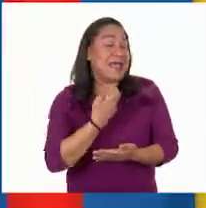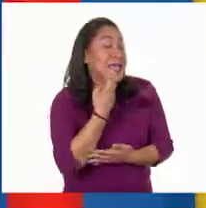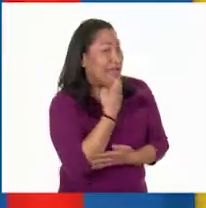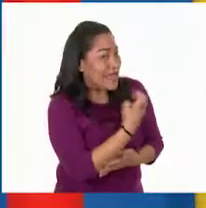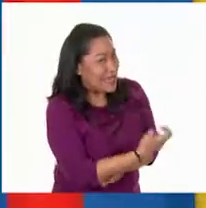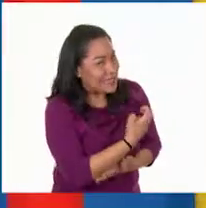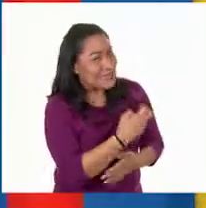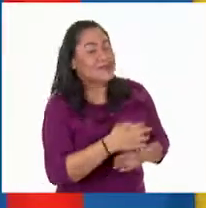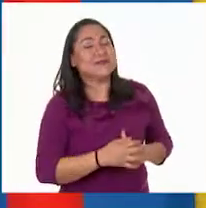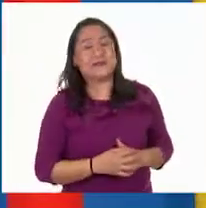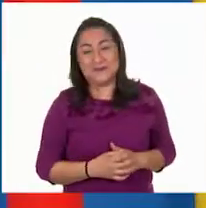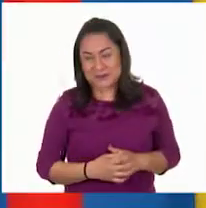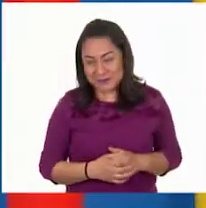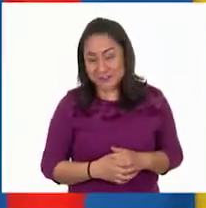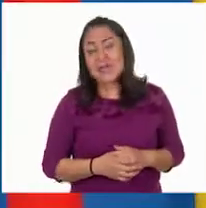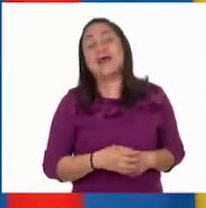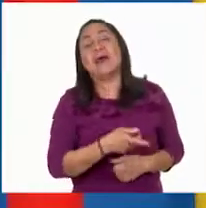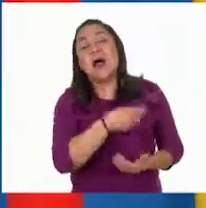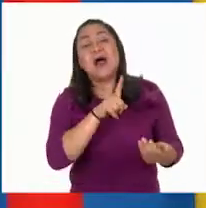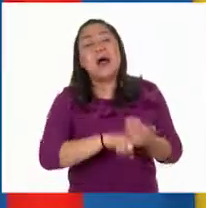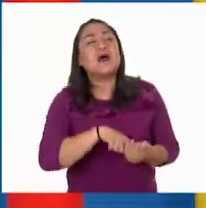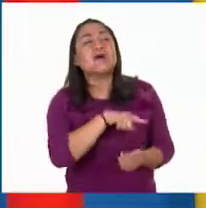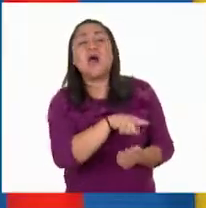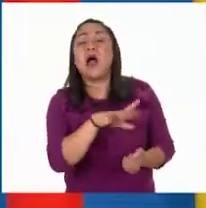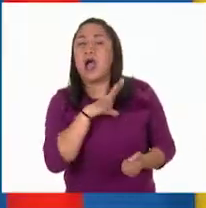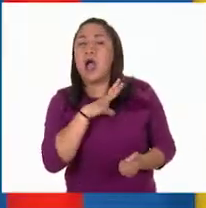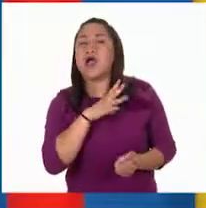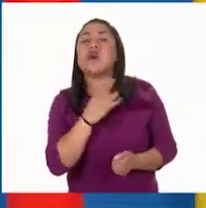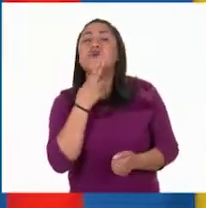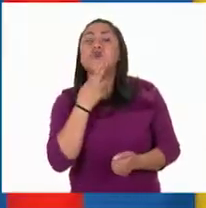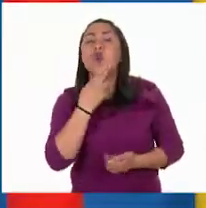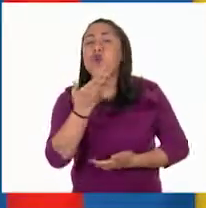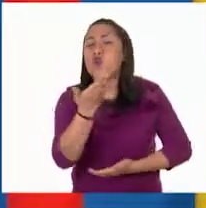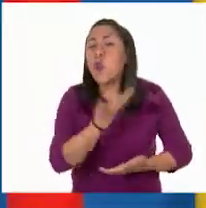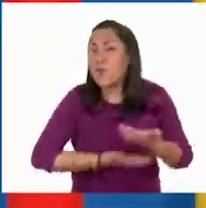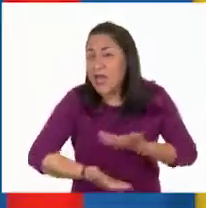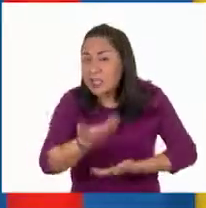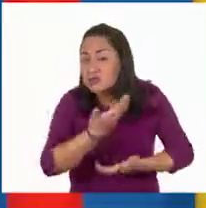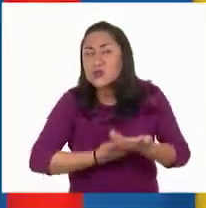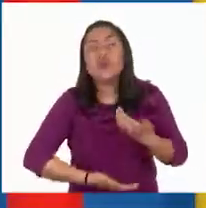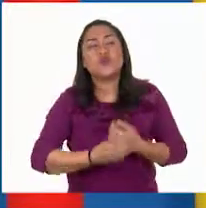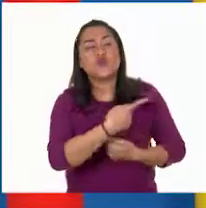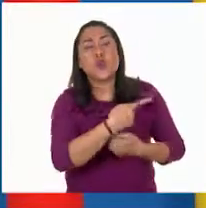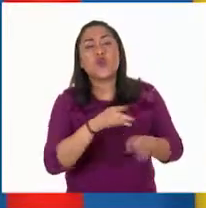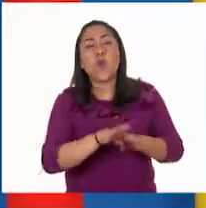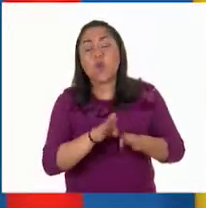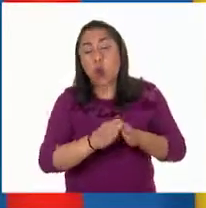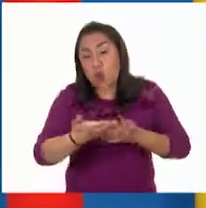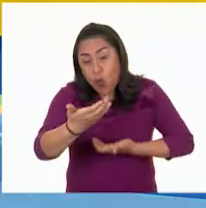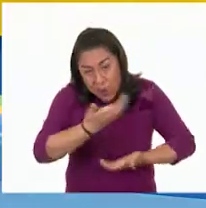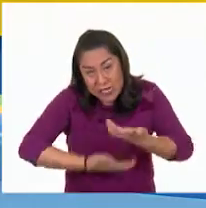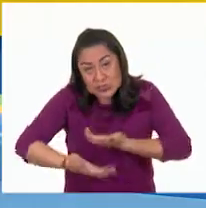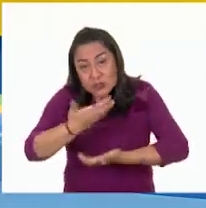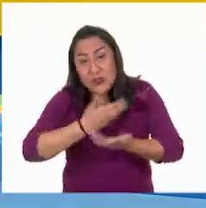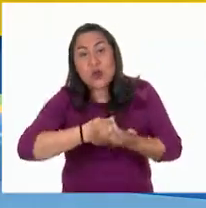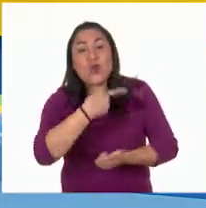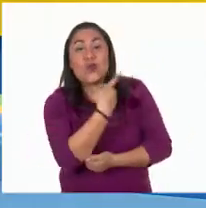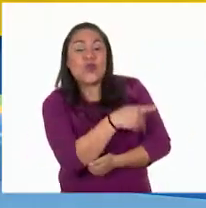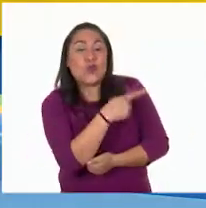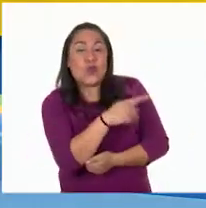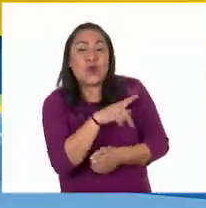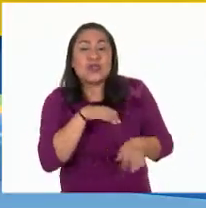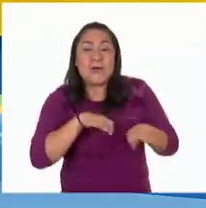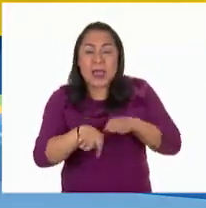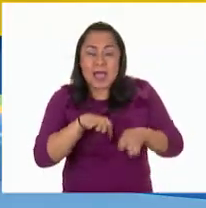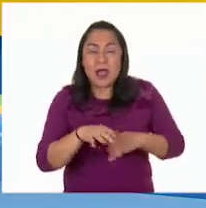Por lo que se puede decir que practicas comercio. Es decir, comercias tus servicios. Ahora sí lo tengo